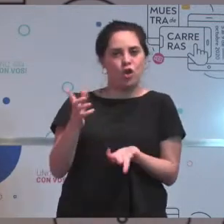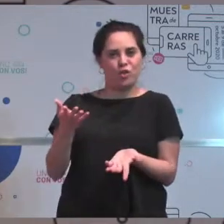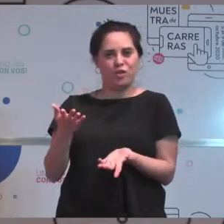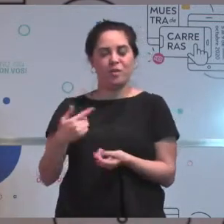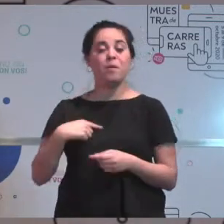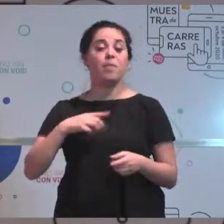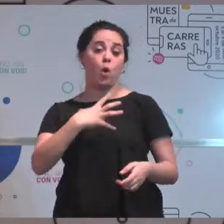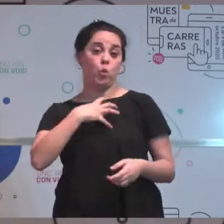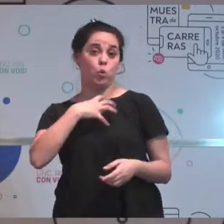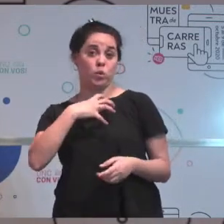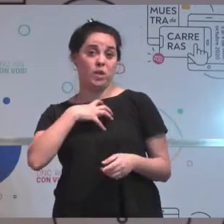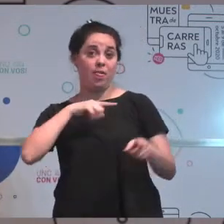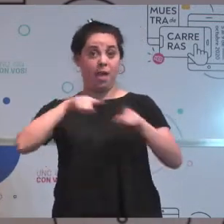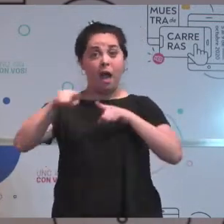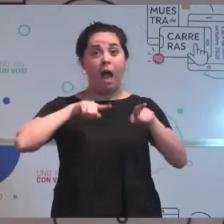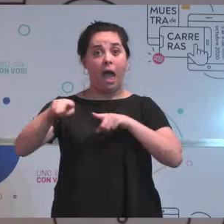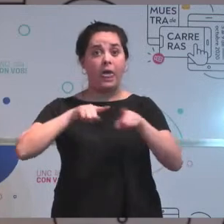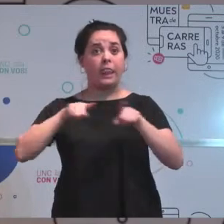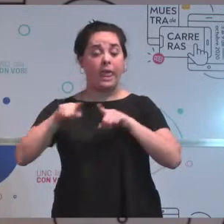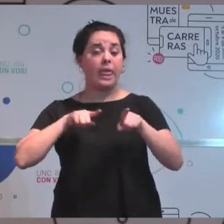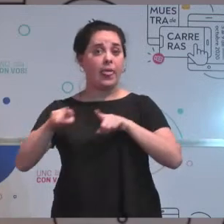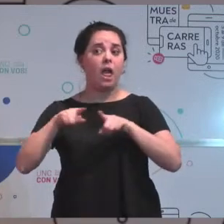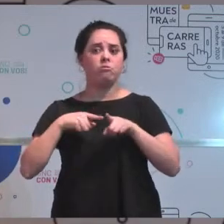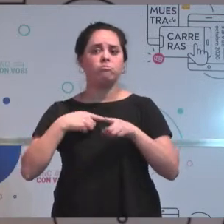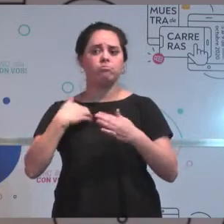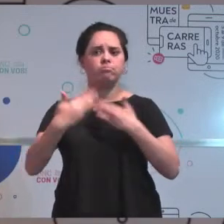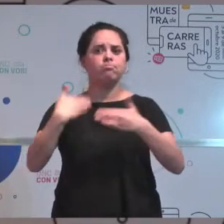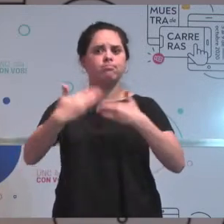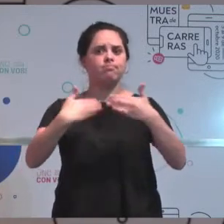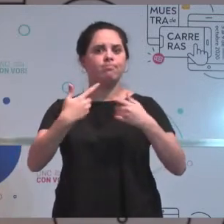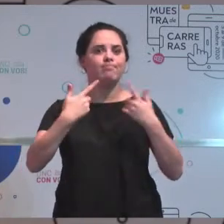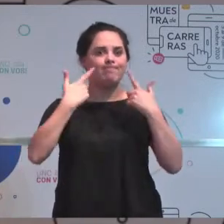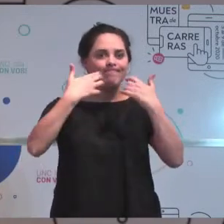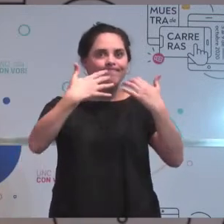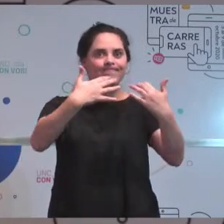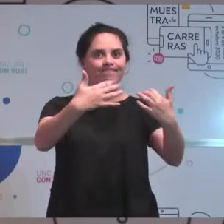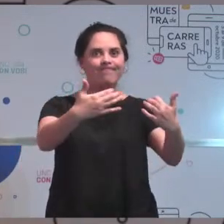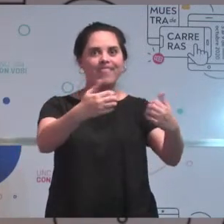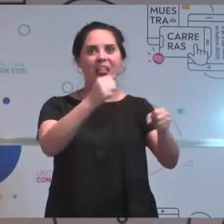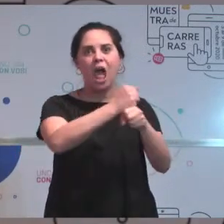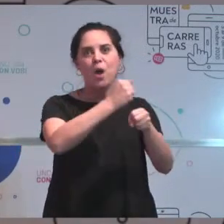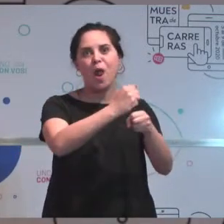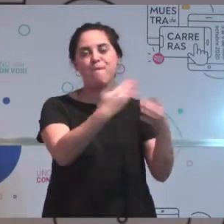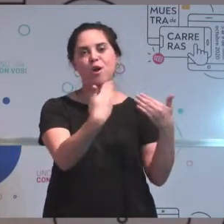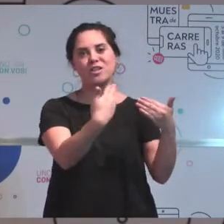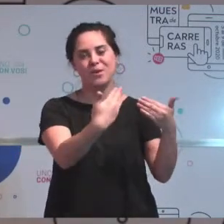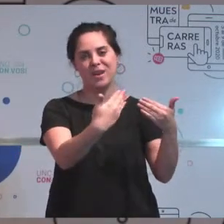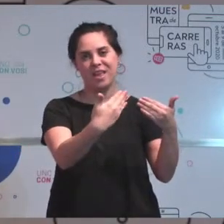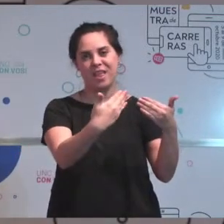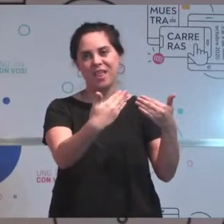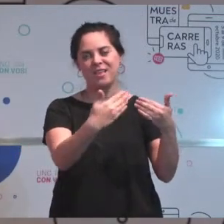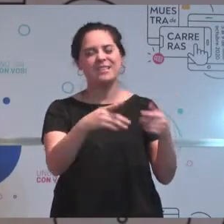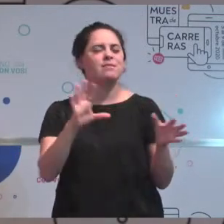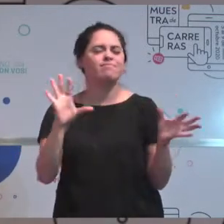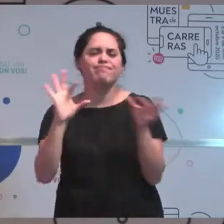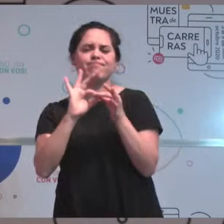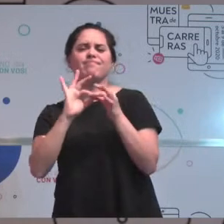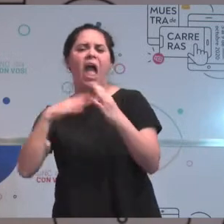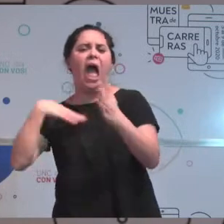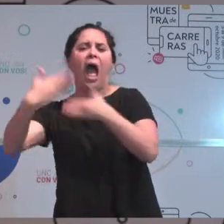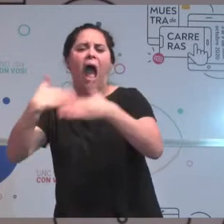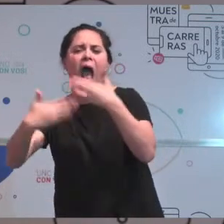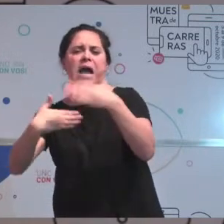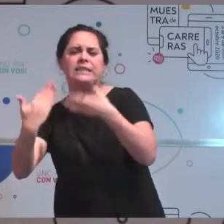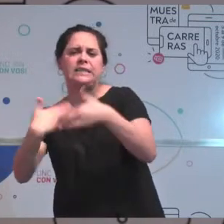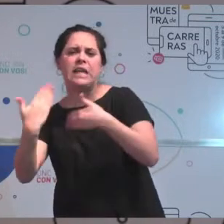en los gustos que han ido explorando, las posibilidades laborales, que siempre está de la mano de este placer en el hacer del gusto y esto que